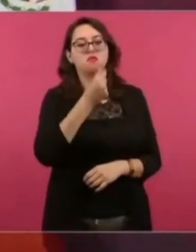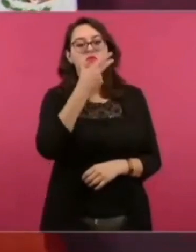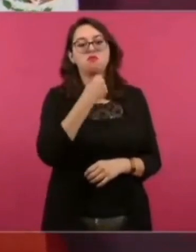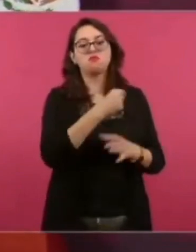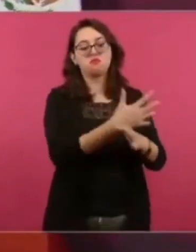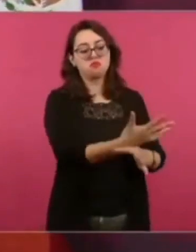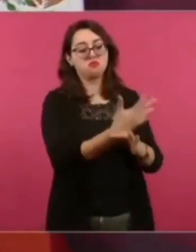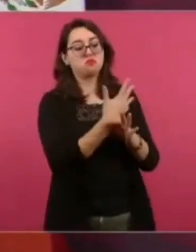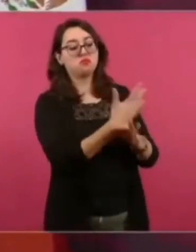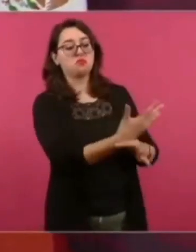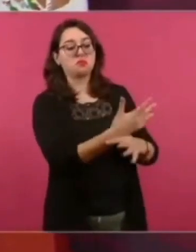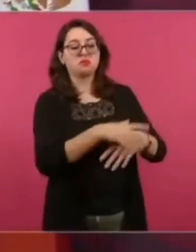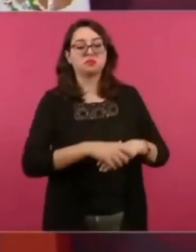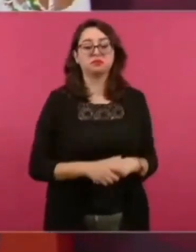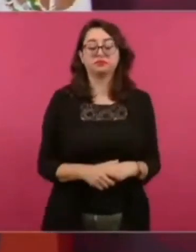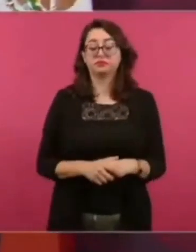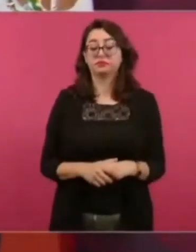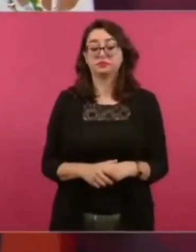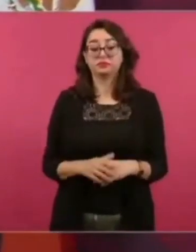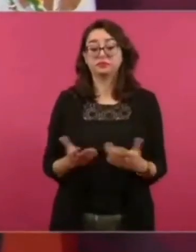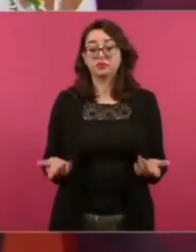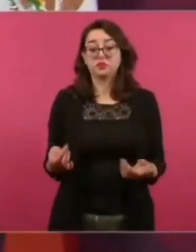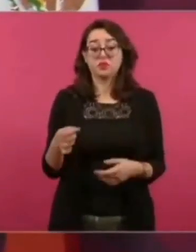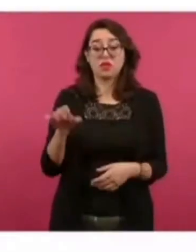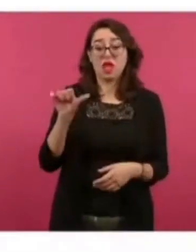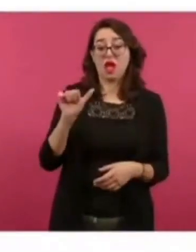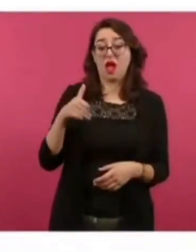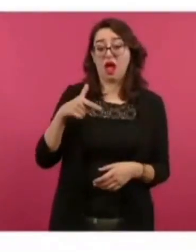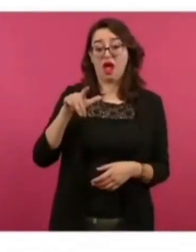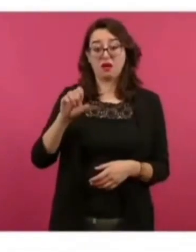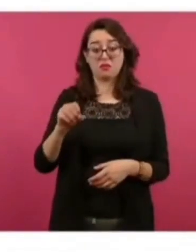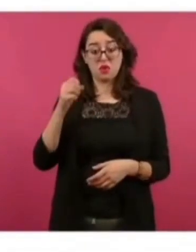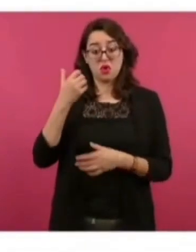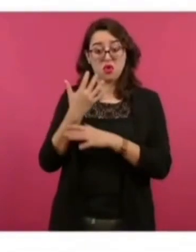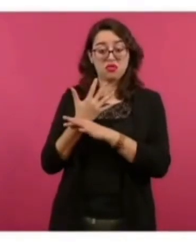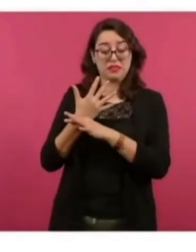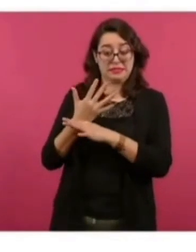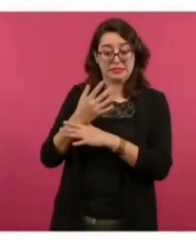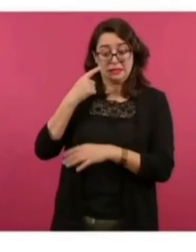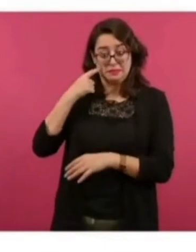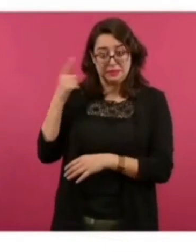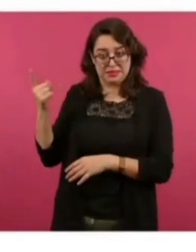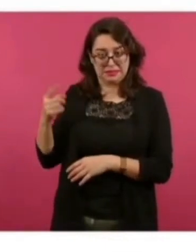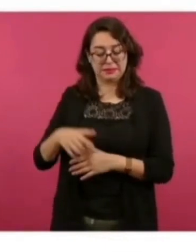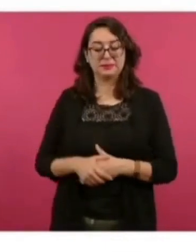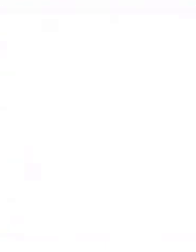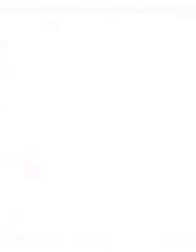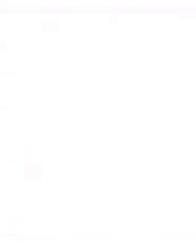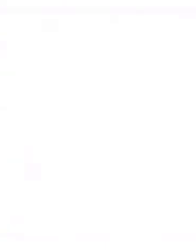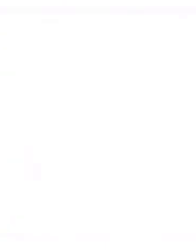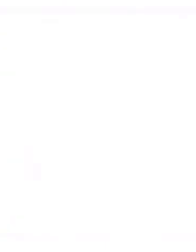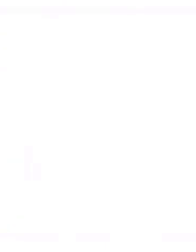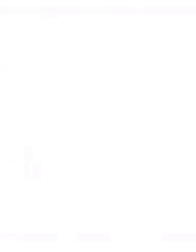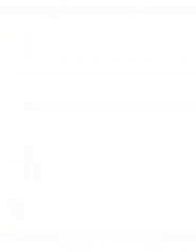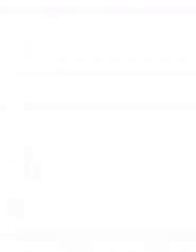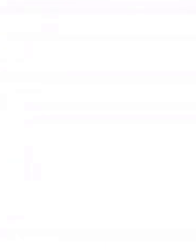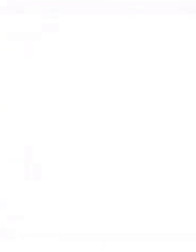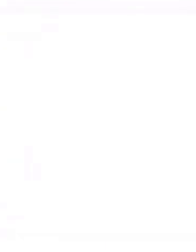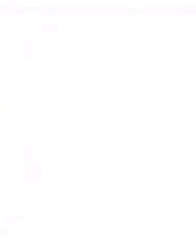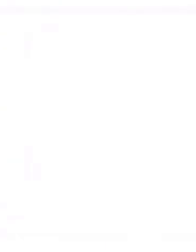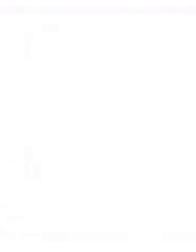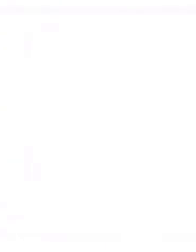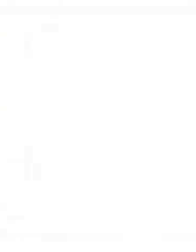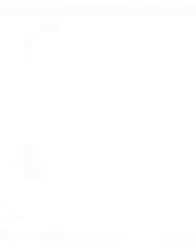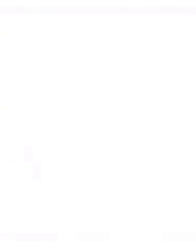según un periódico AMLO declaró hoy le tengo un profundo amor y admiración al pueblo de México claro que sí